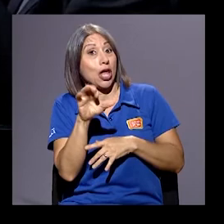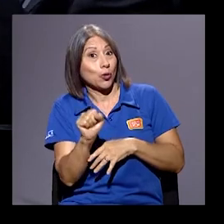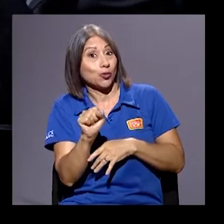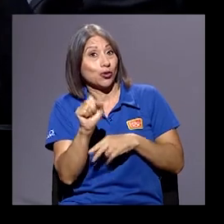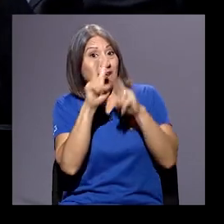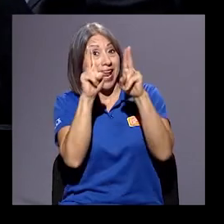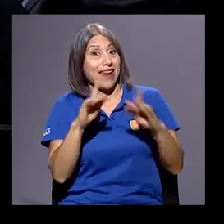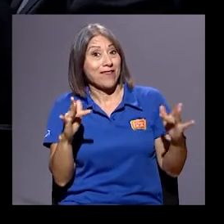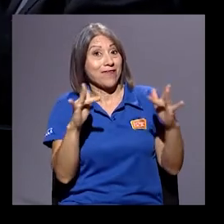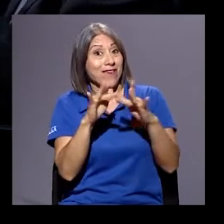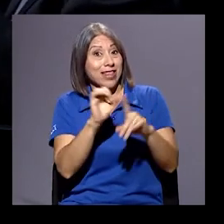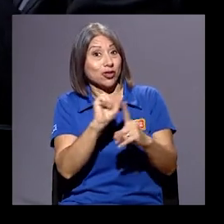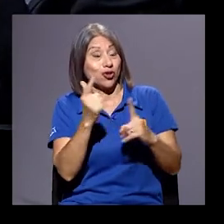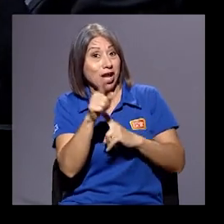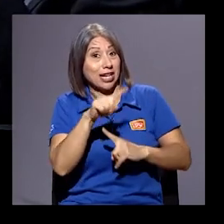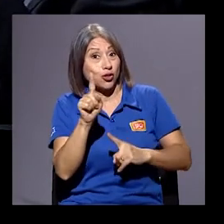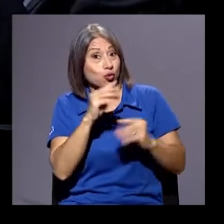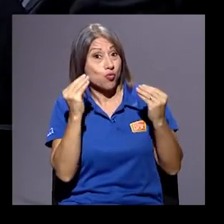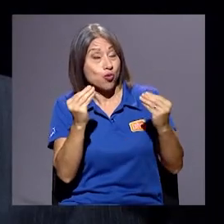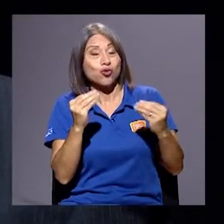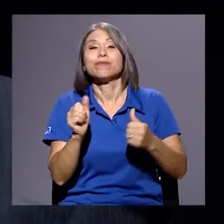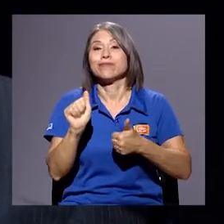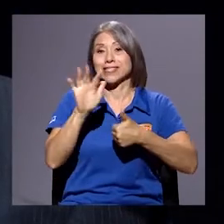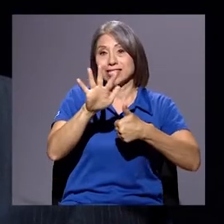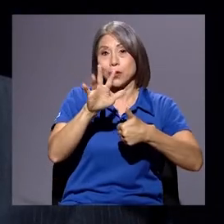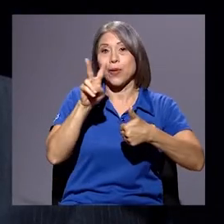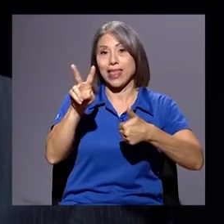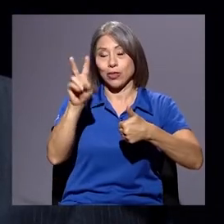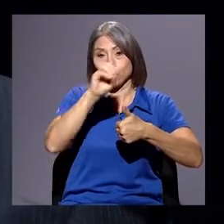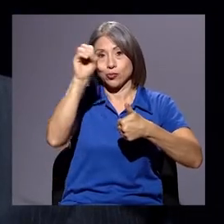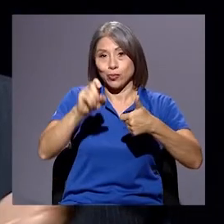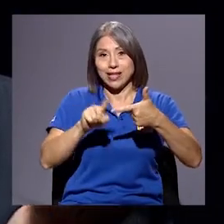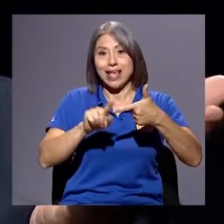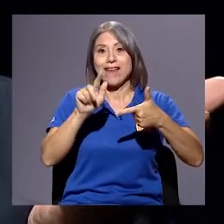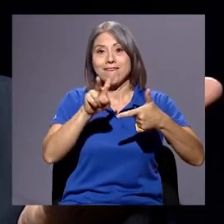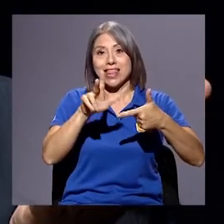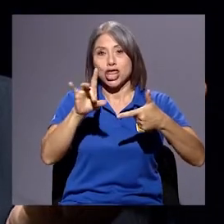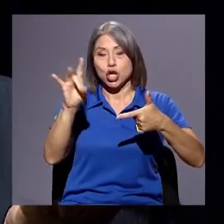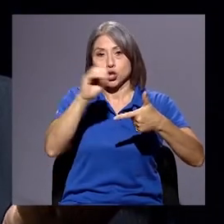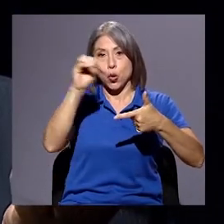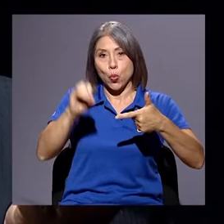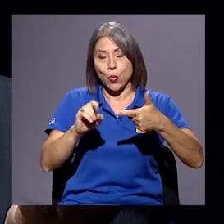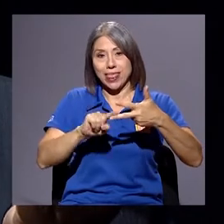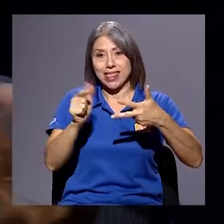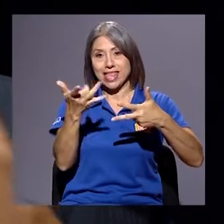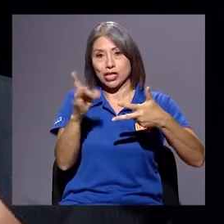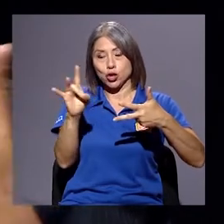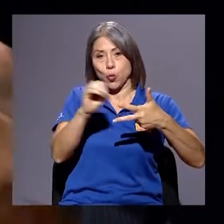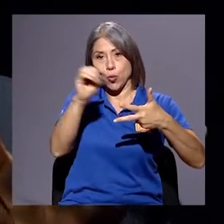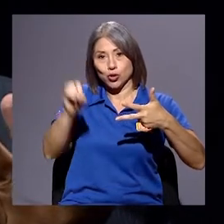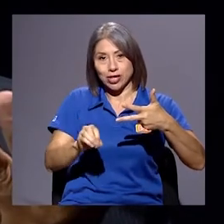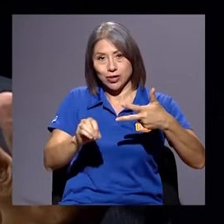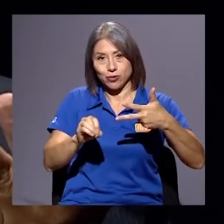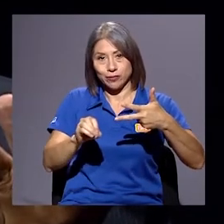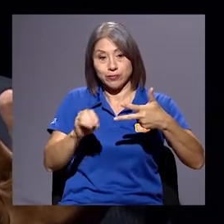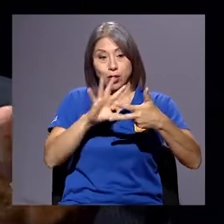cabe duda. 52, 28 y 18. Claro, si usted encuentra